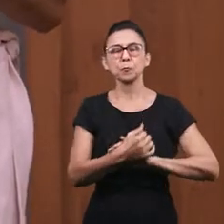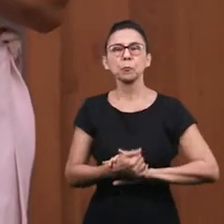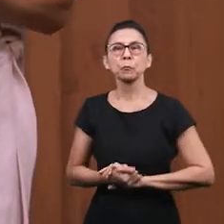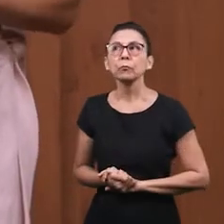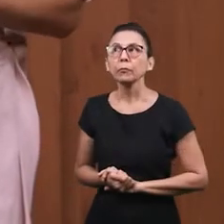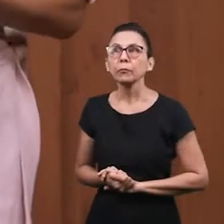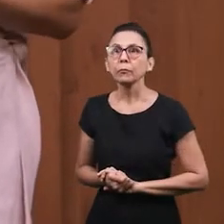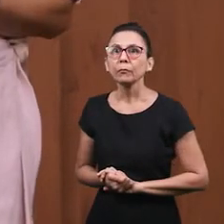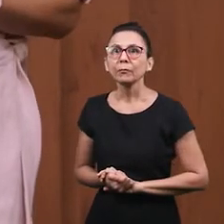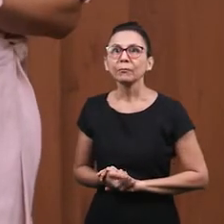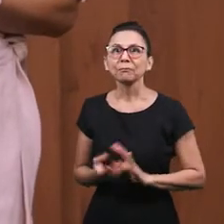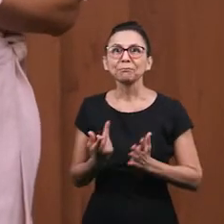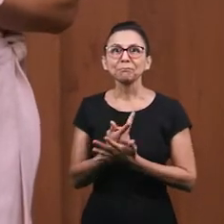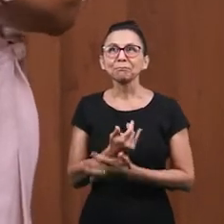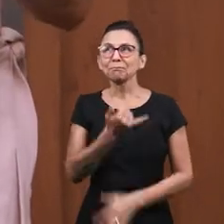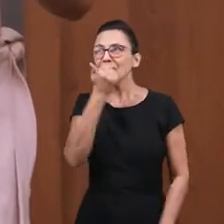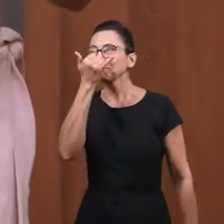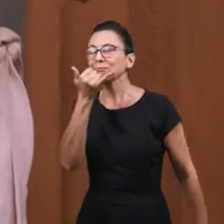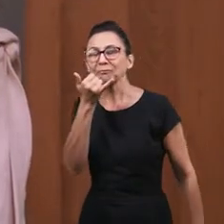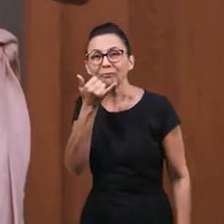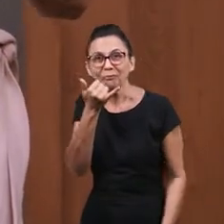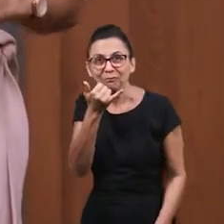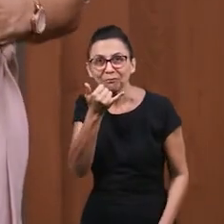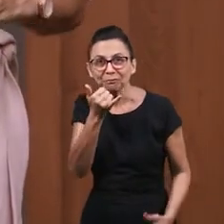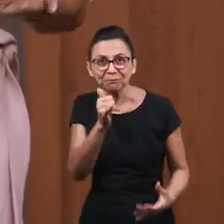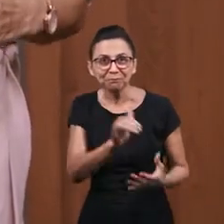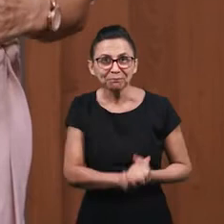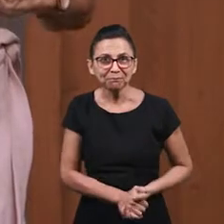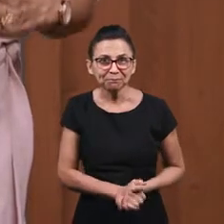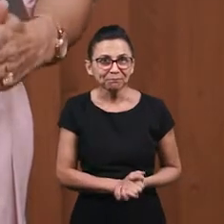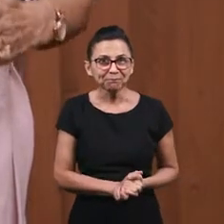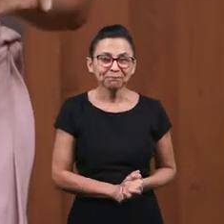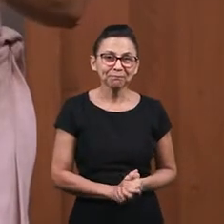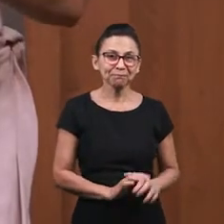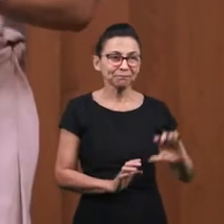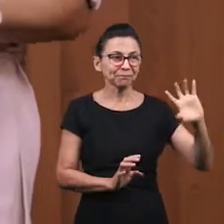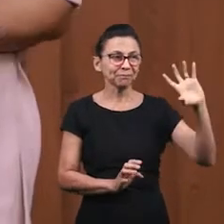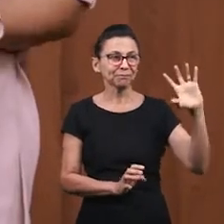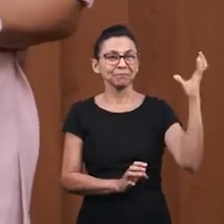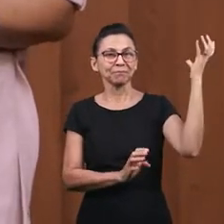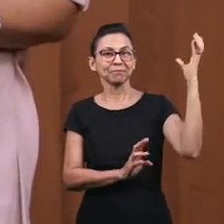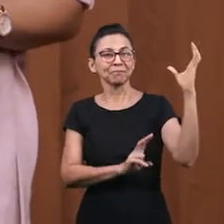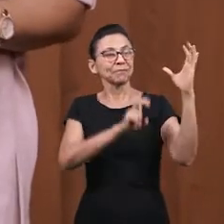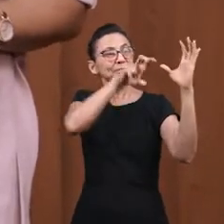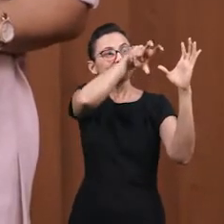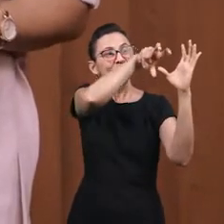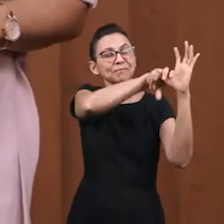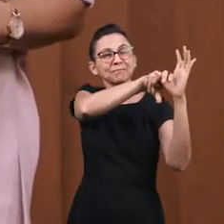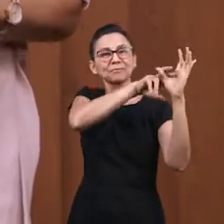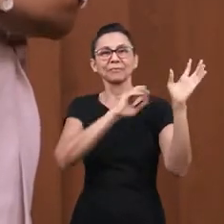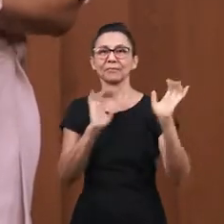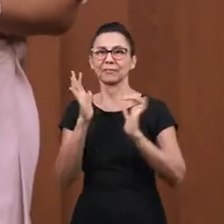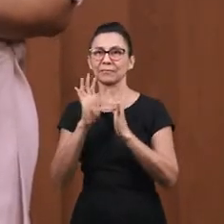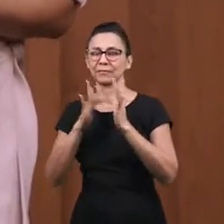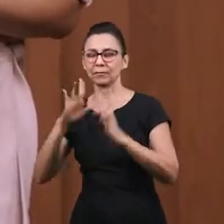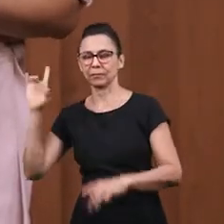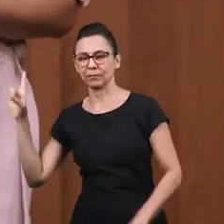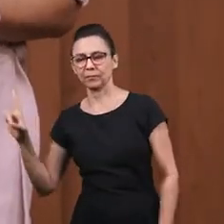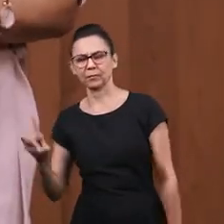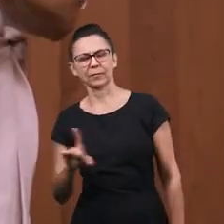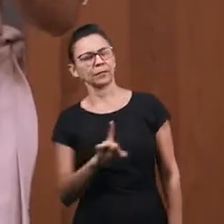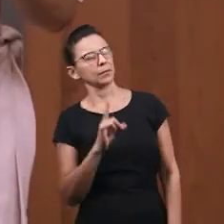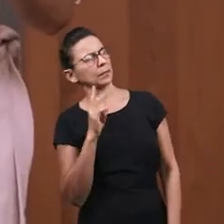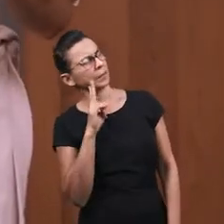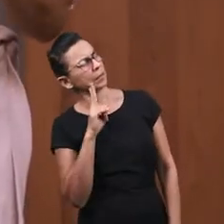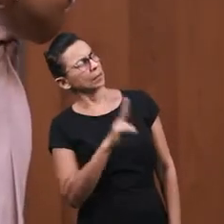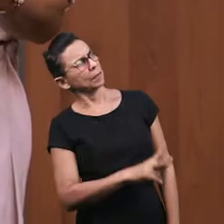por aquí Yo lo voy a conocer Pero saqueo fue sorprendido Porque Jesús paró Justo